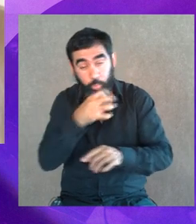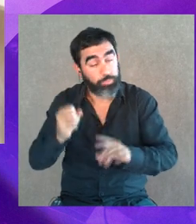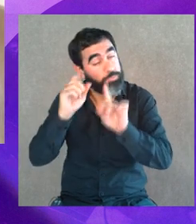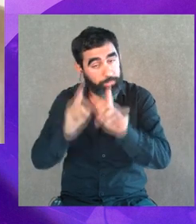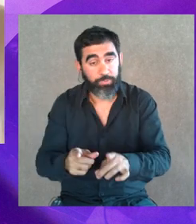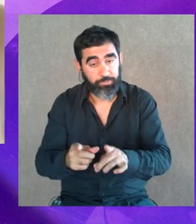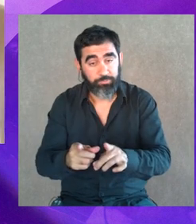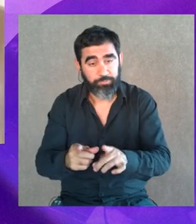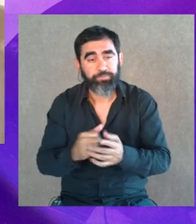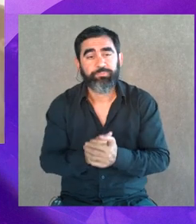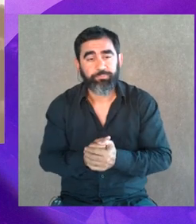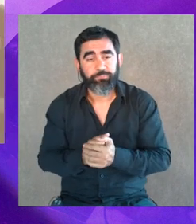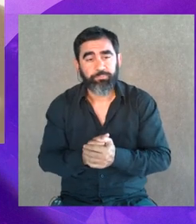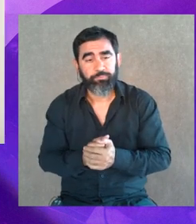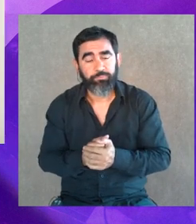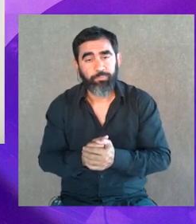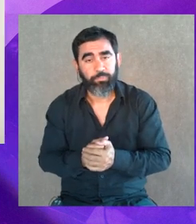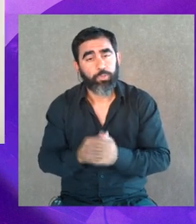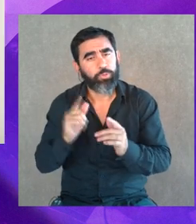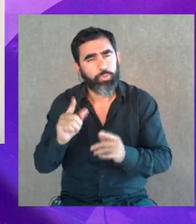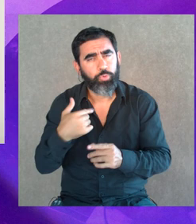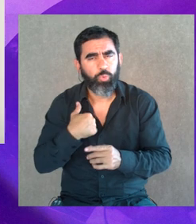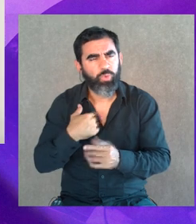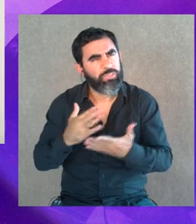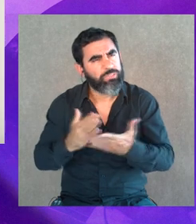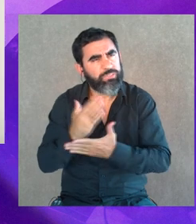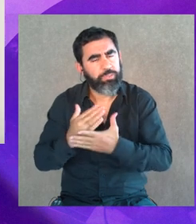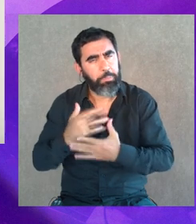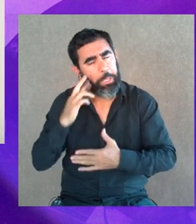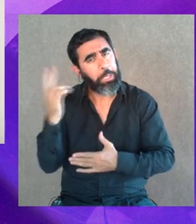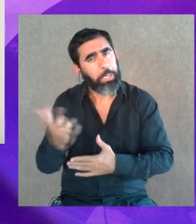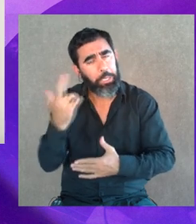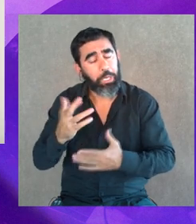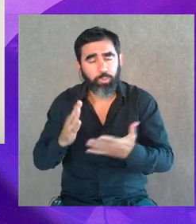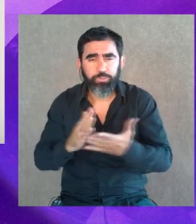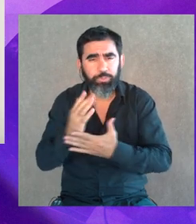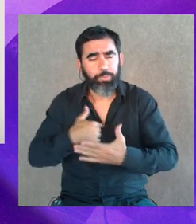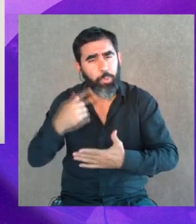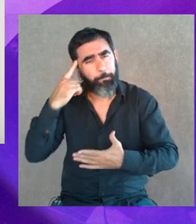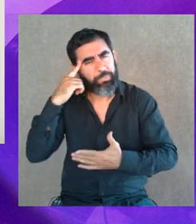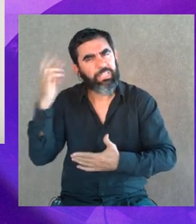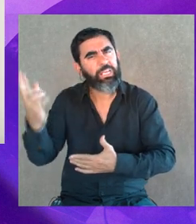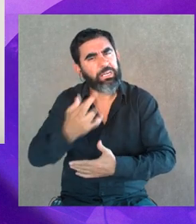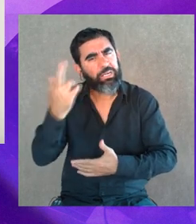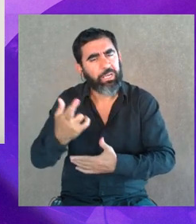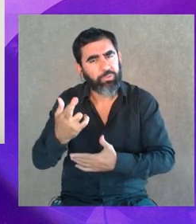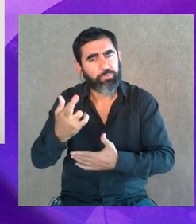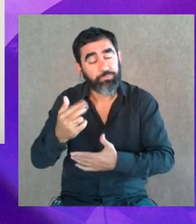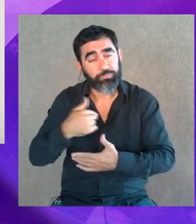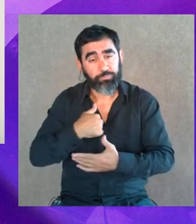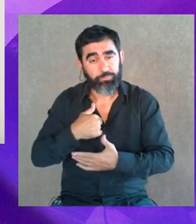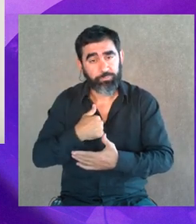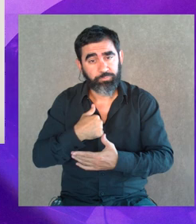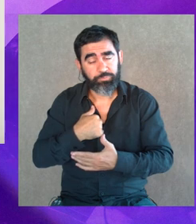¿no? Me llama mucho la atención siempre, siempre me llamó mucho la atención el